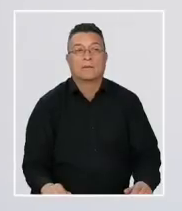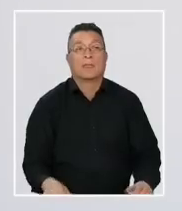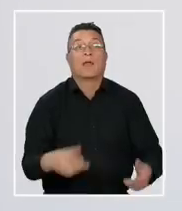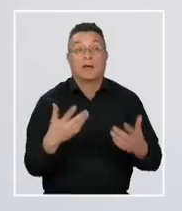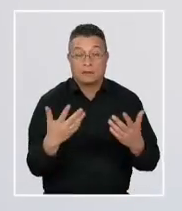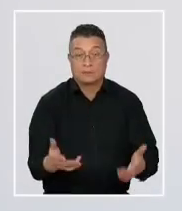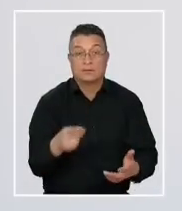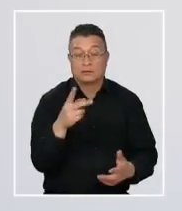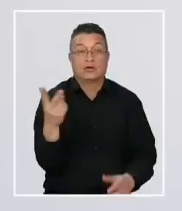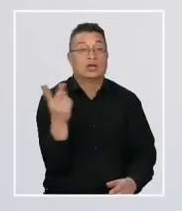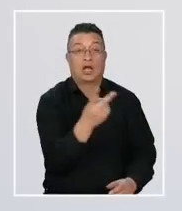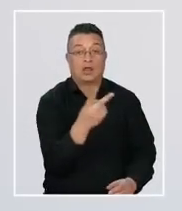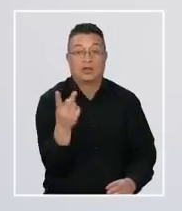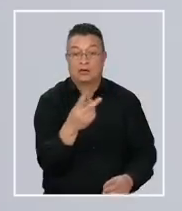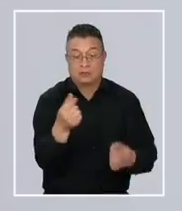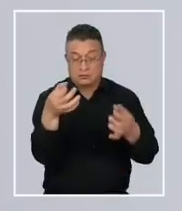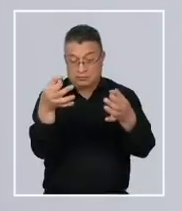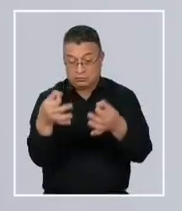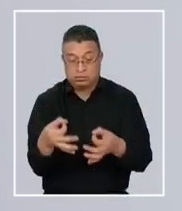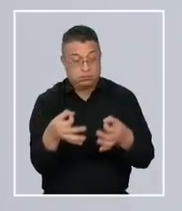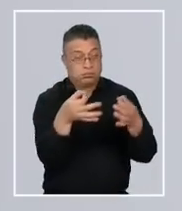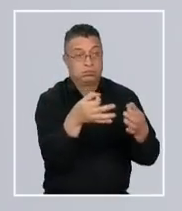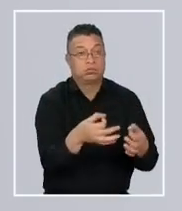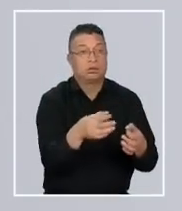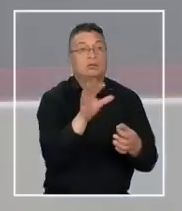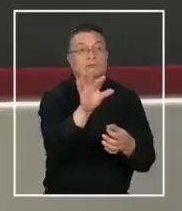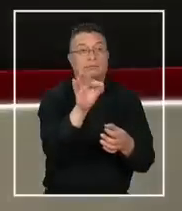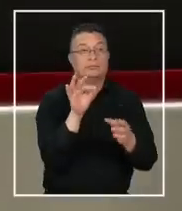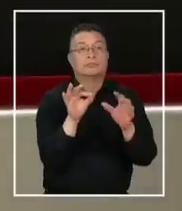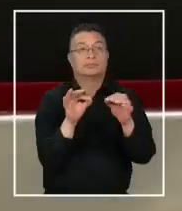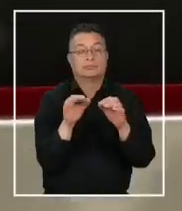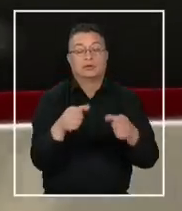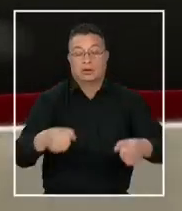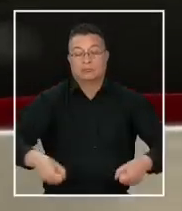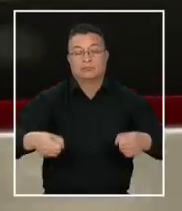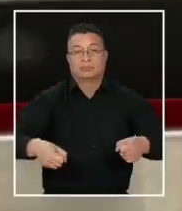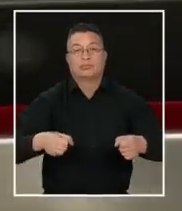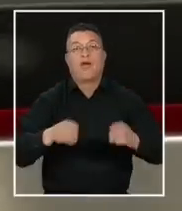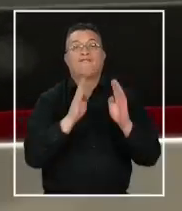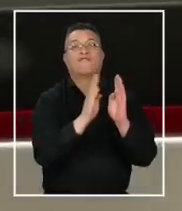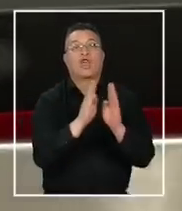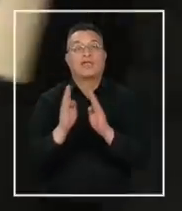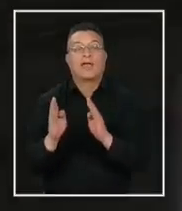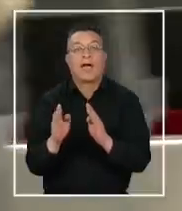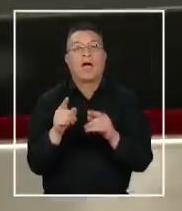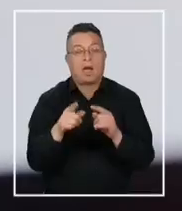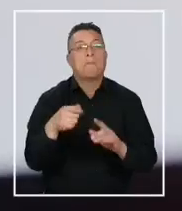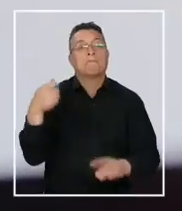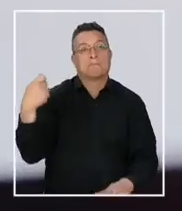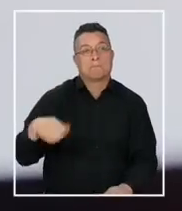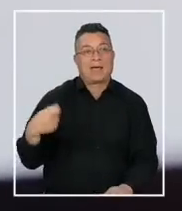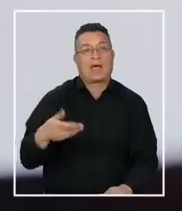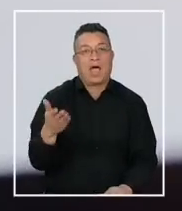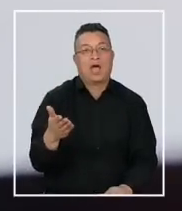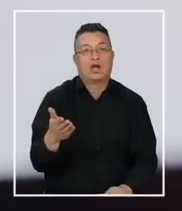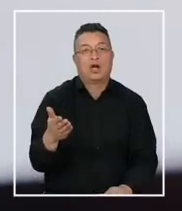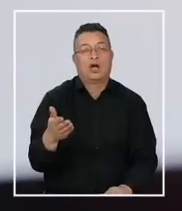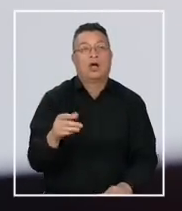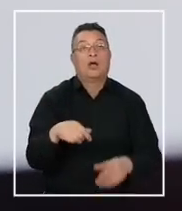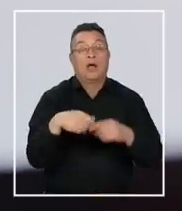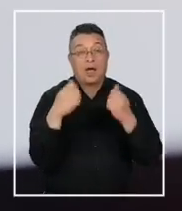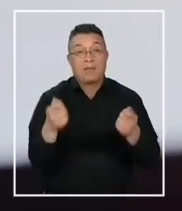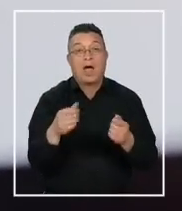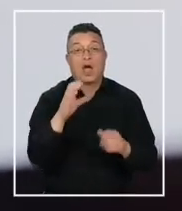destacar que en ambas cotizaciones seleccionamos la opción que incluye equipaje de bodega, la que por cierto es la más cara. Además, nuestra